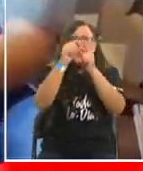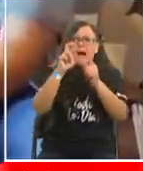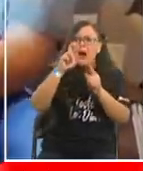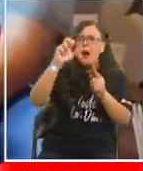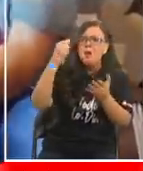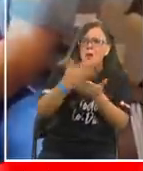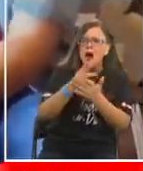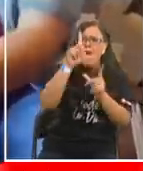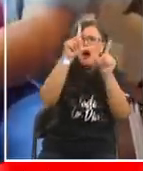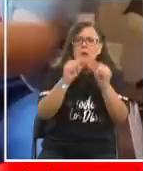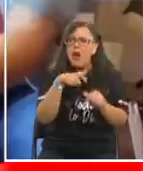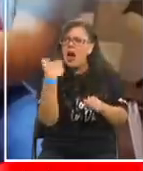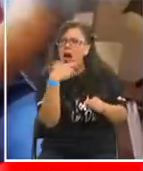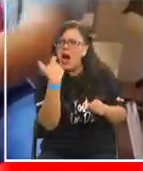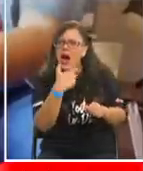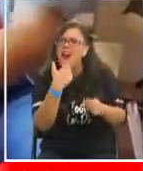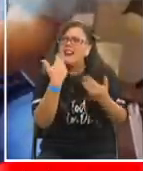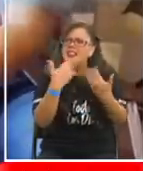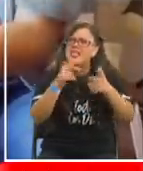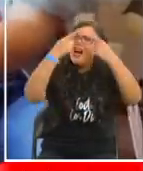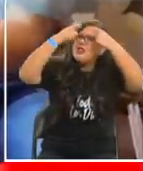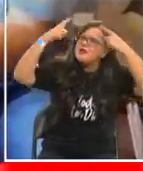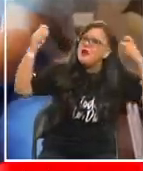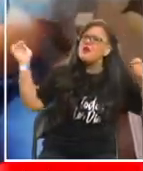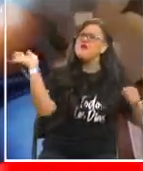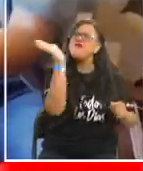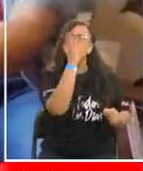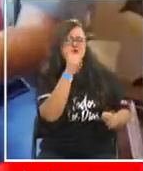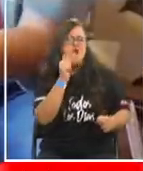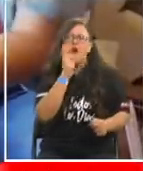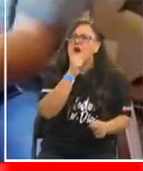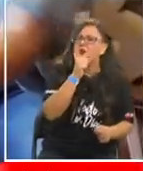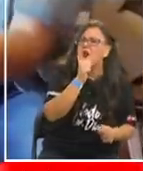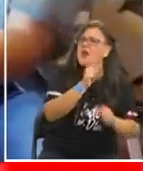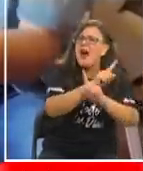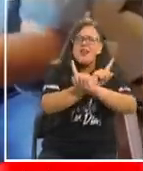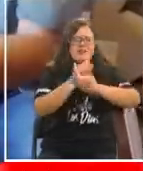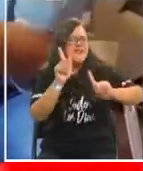prisa Subeta el sueño, no hay que dudar No hay luz,